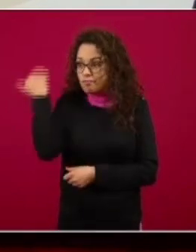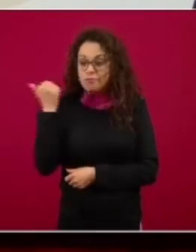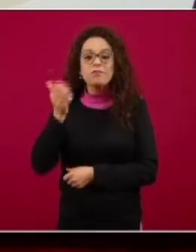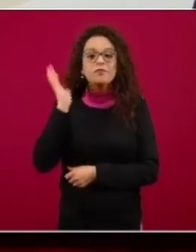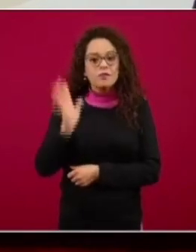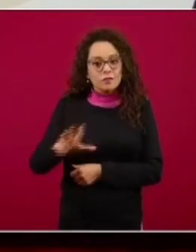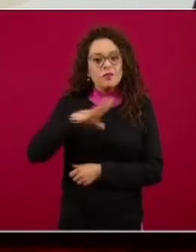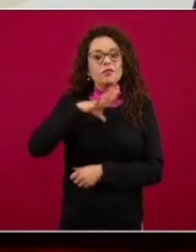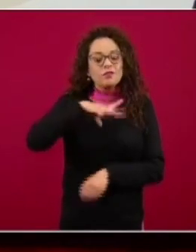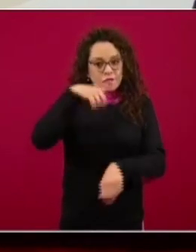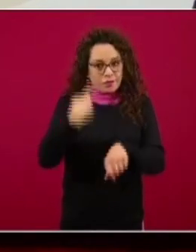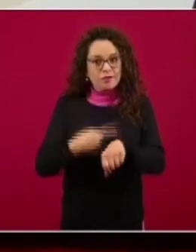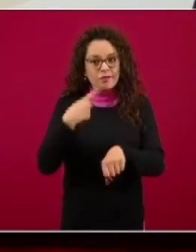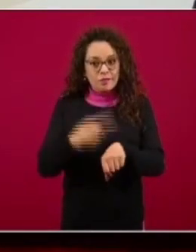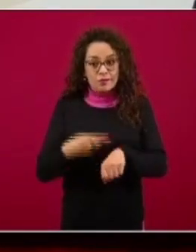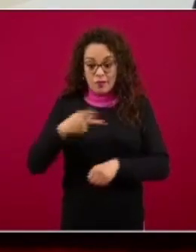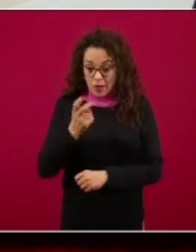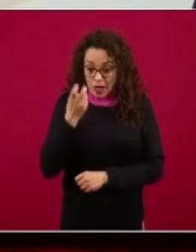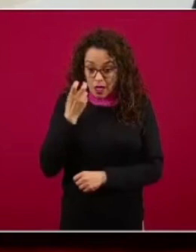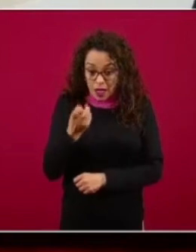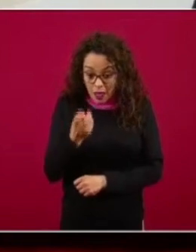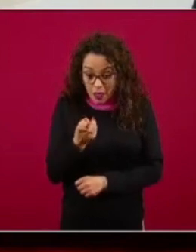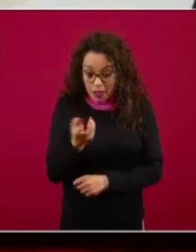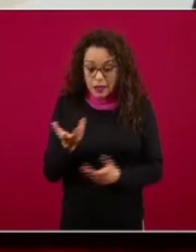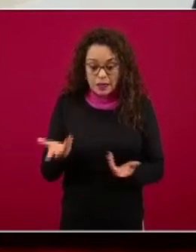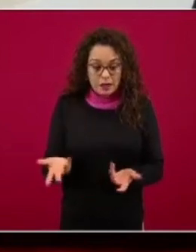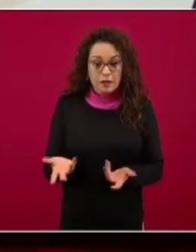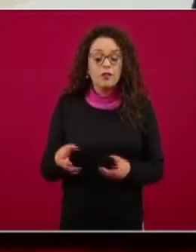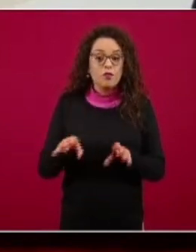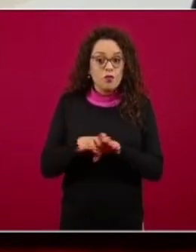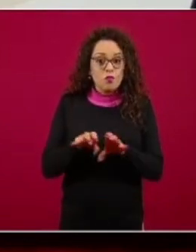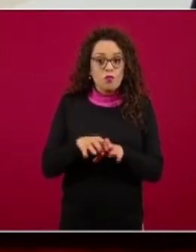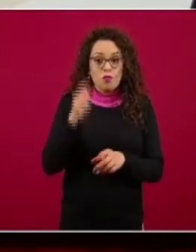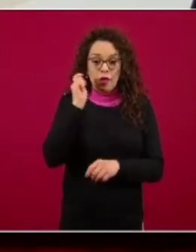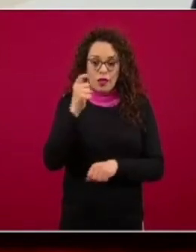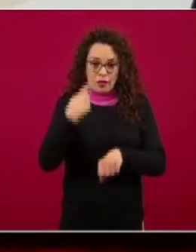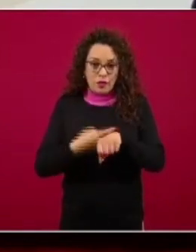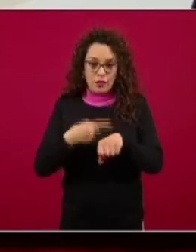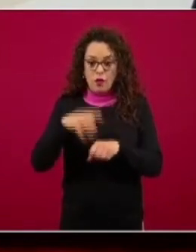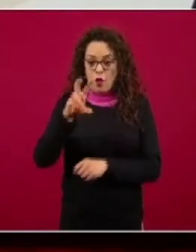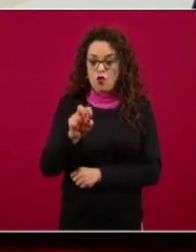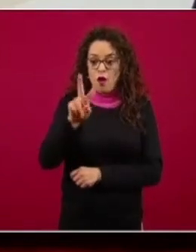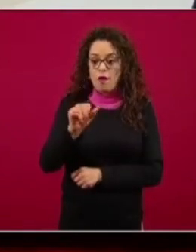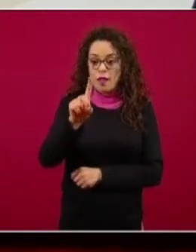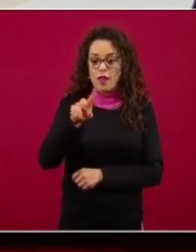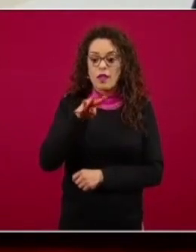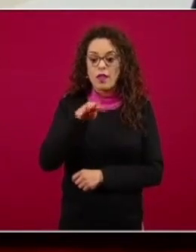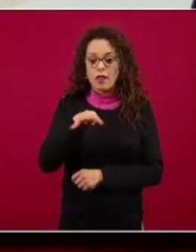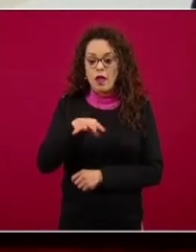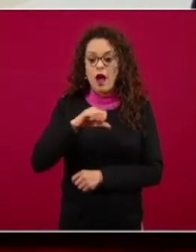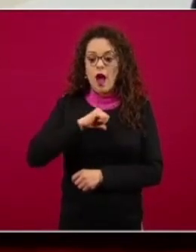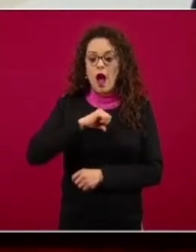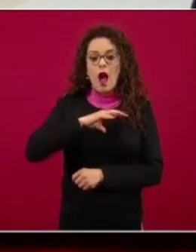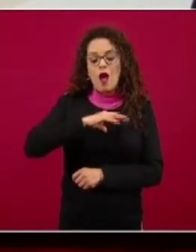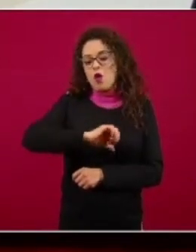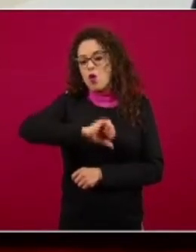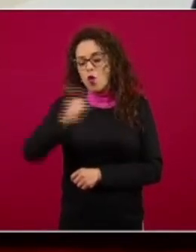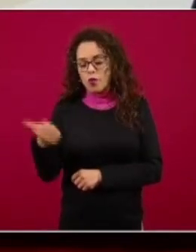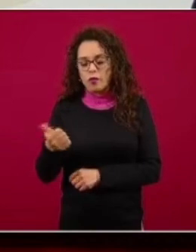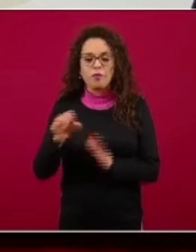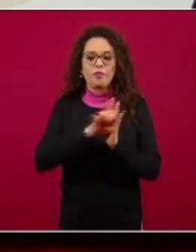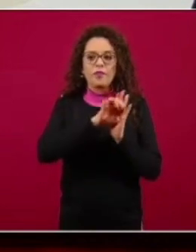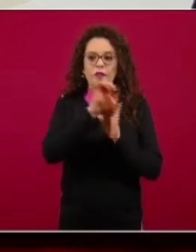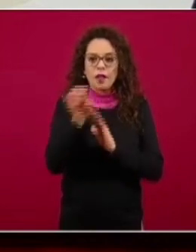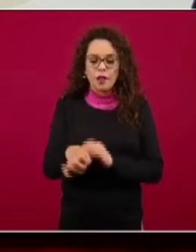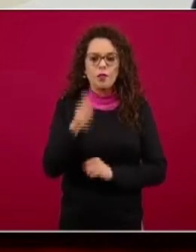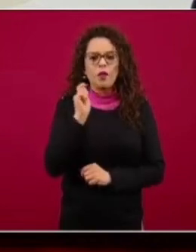Pero en ese camino que puede llevar la enfermedad de COVID-19, pues está el otro extremo, que es el que nosotros estamos